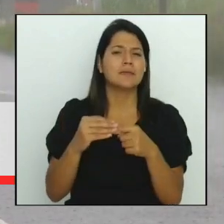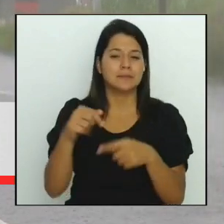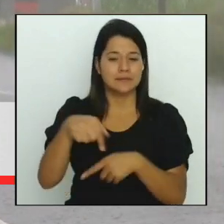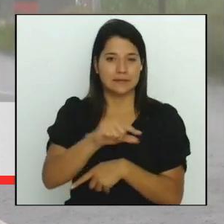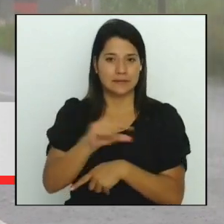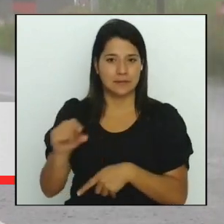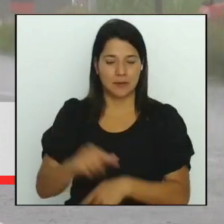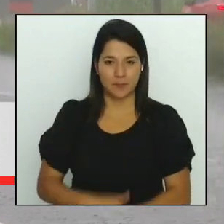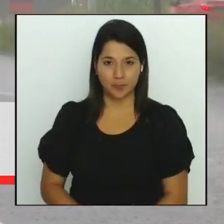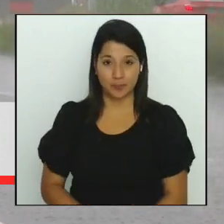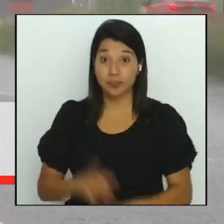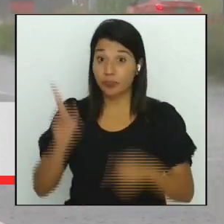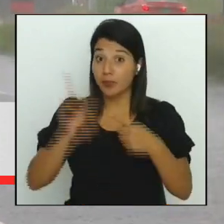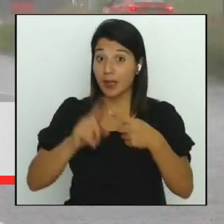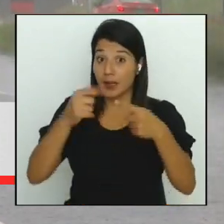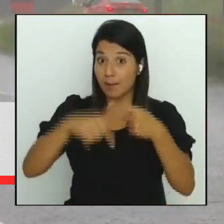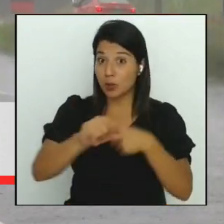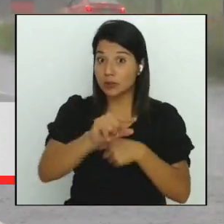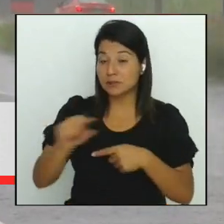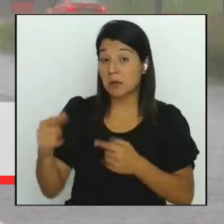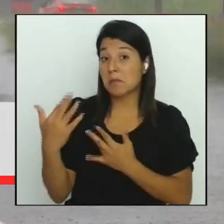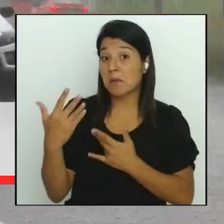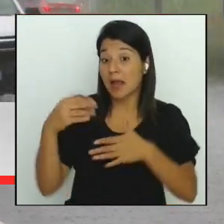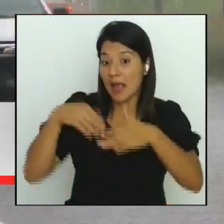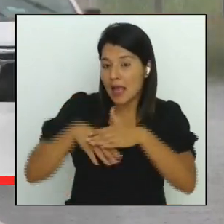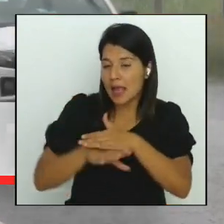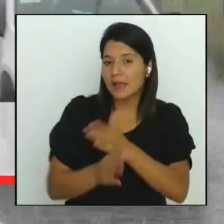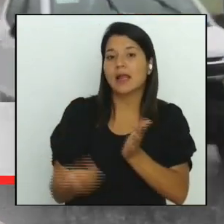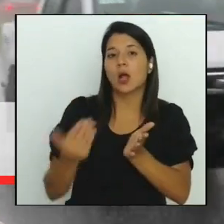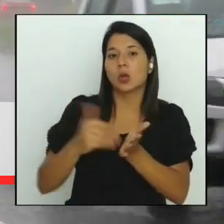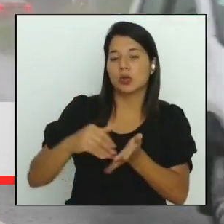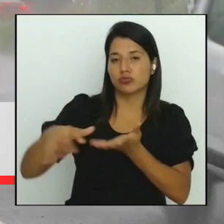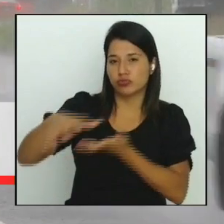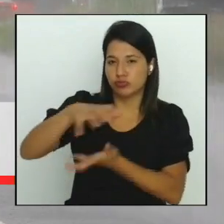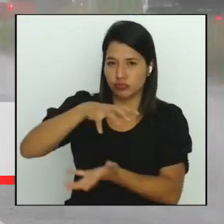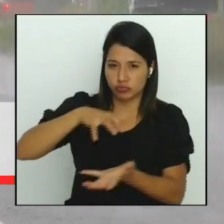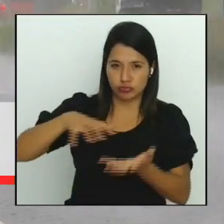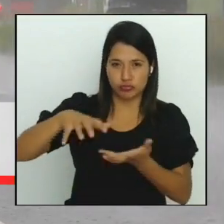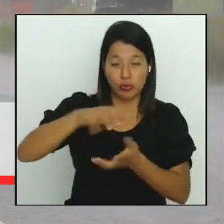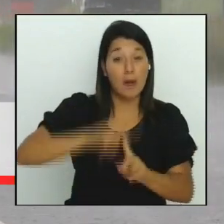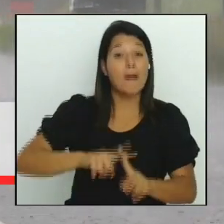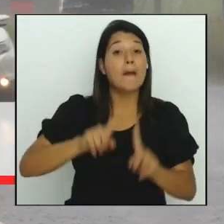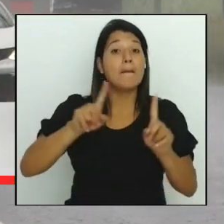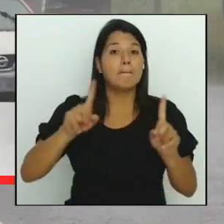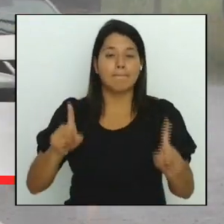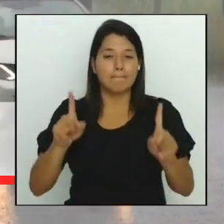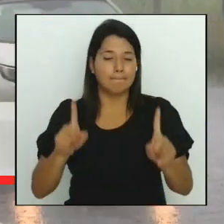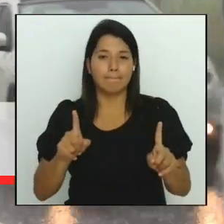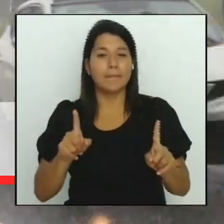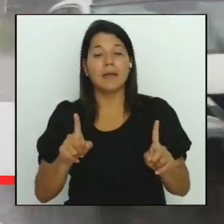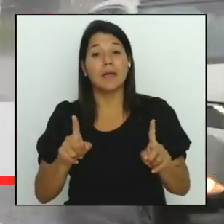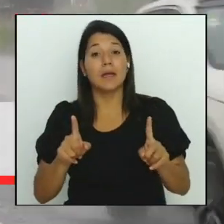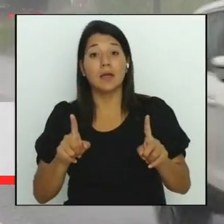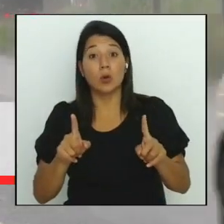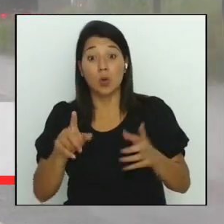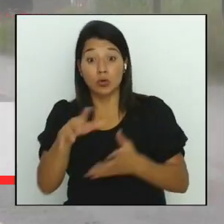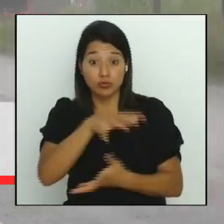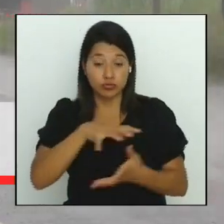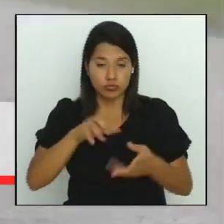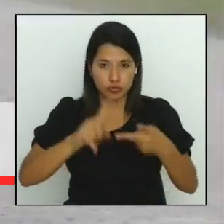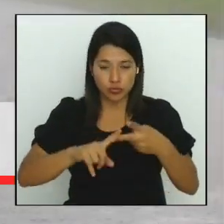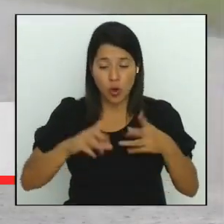la próxima semana se espera el ingreso de una nueva onda tropical, sin embargo, la zona de convergencia intertropical, el incremento de la humedad y la